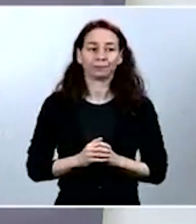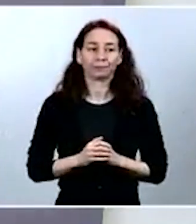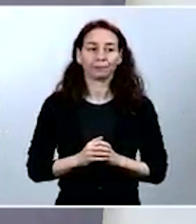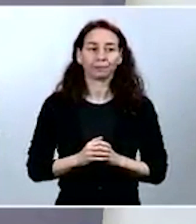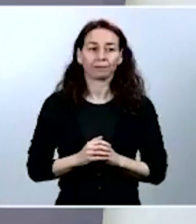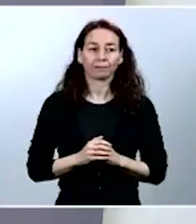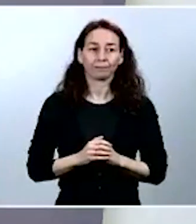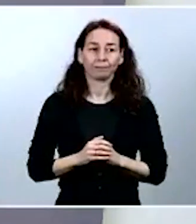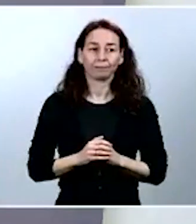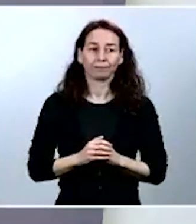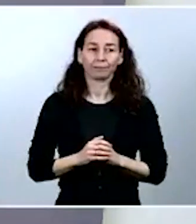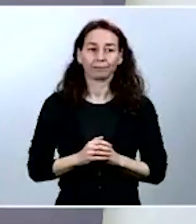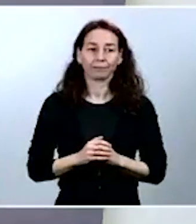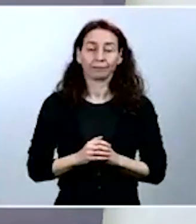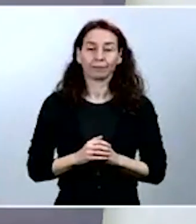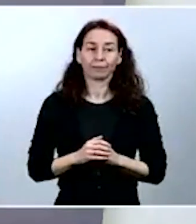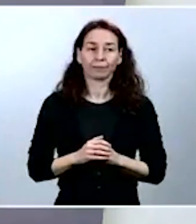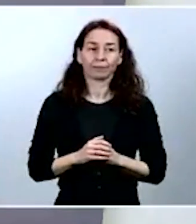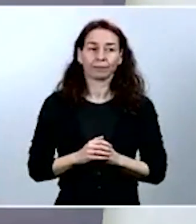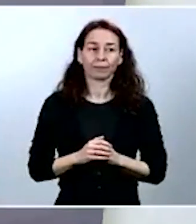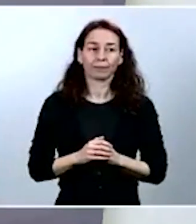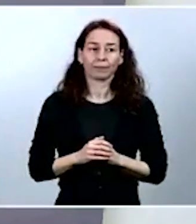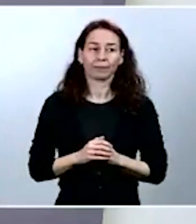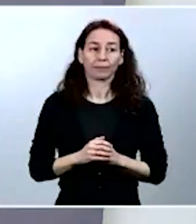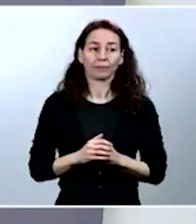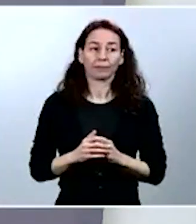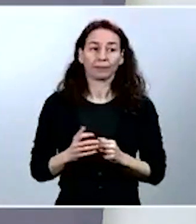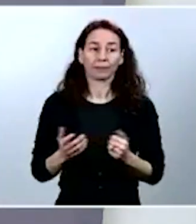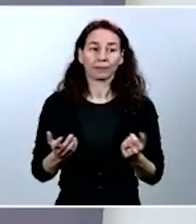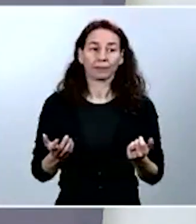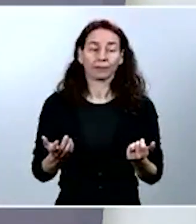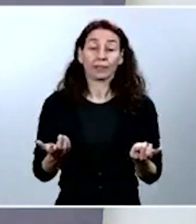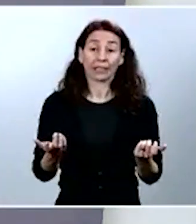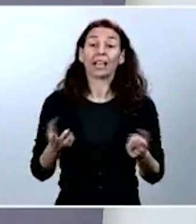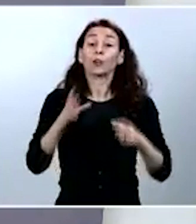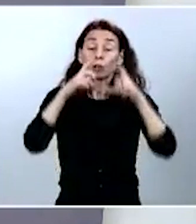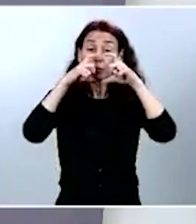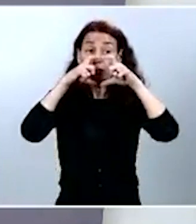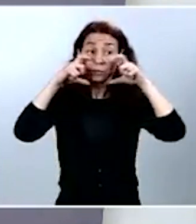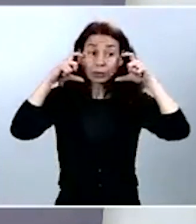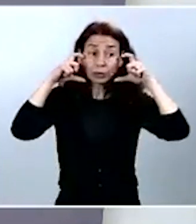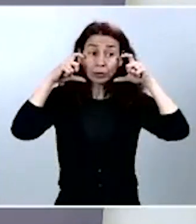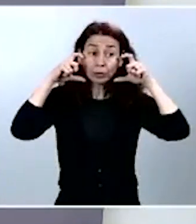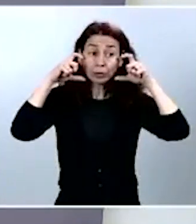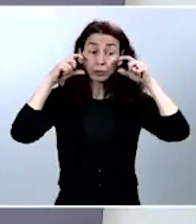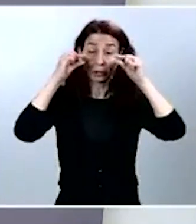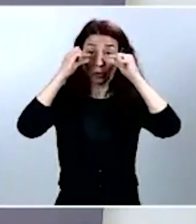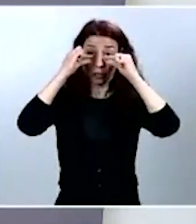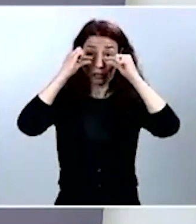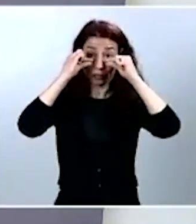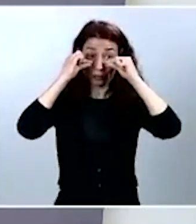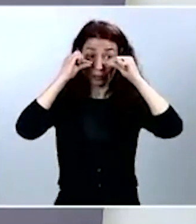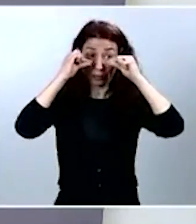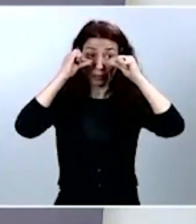Y después, aquí, claro, se te mete por el lado de la nariz y para eso está el alambrito. Tú te colocas el alambrito